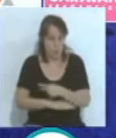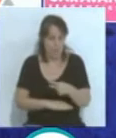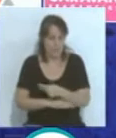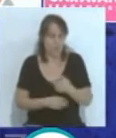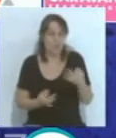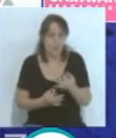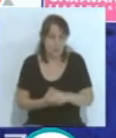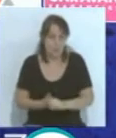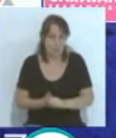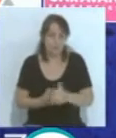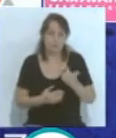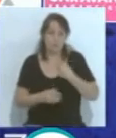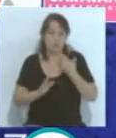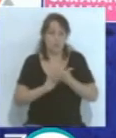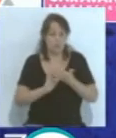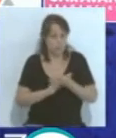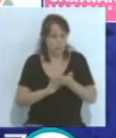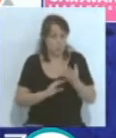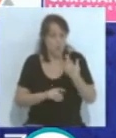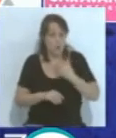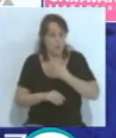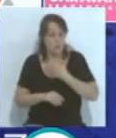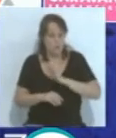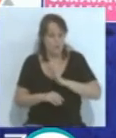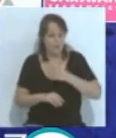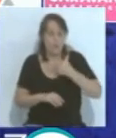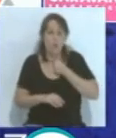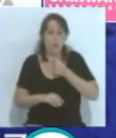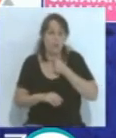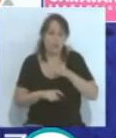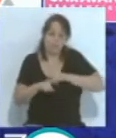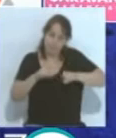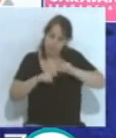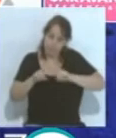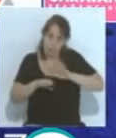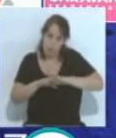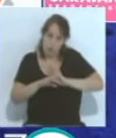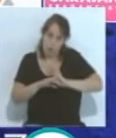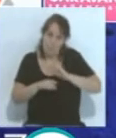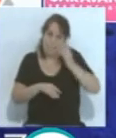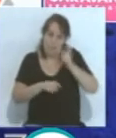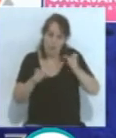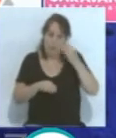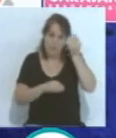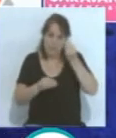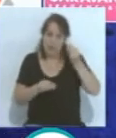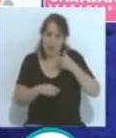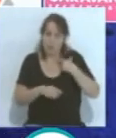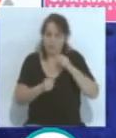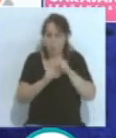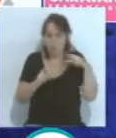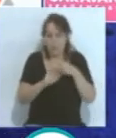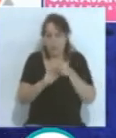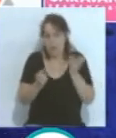no la gente puede juzgar que tengo una visión muy partidista de lo que ha sucedido hasta ahora respecto a la liga de fútbol